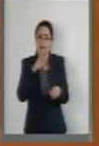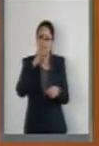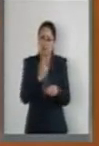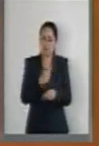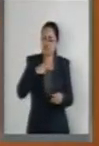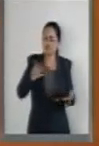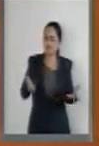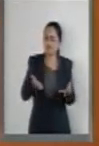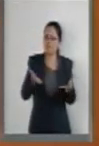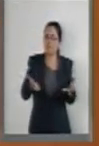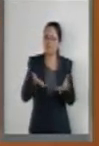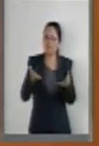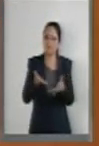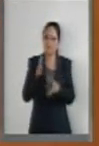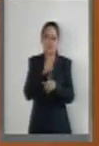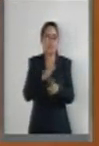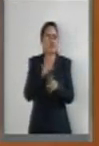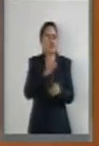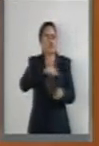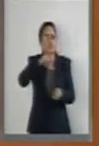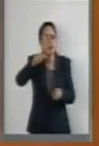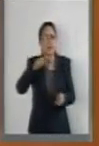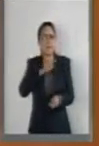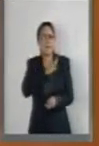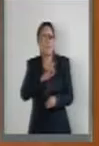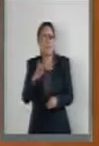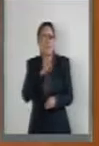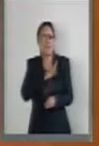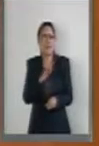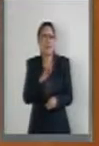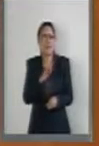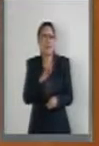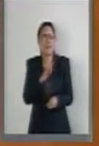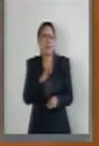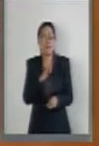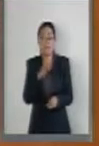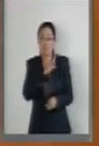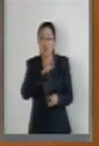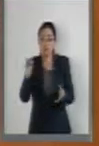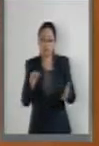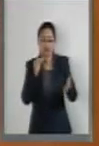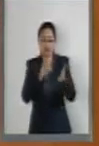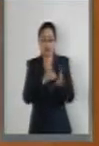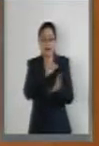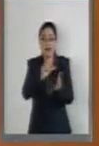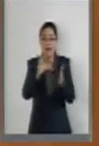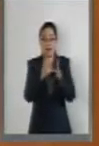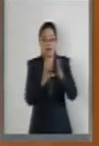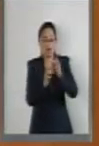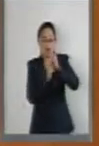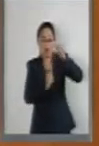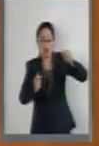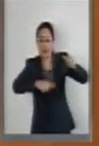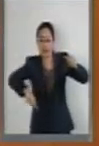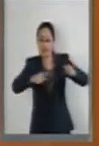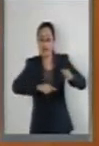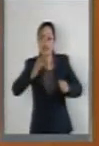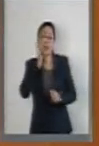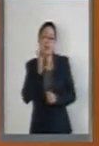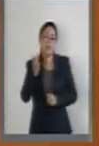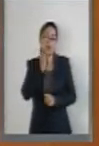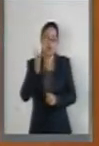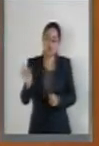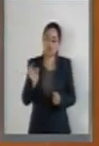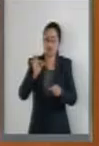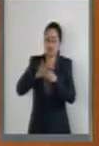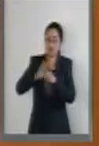Y el mejor referente lo tenemos en el Interés Superior de la Niñez. Personalmente quiero compartirles que el principio de Interés Superior de la Niñez